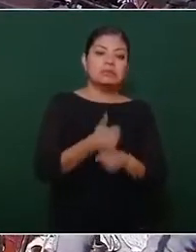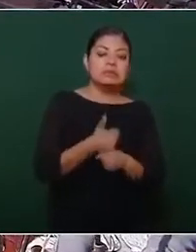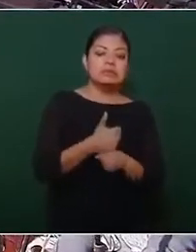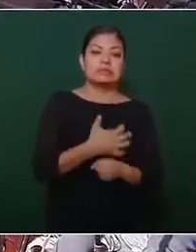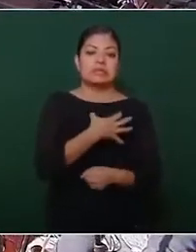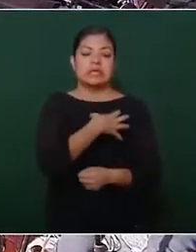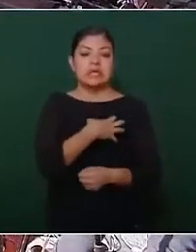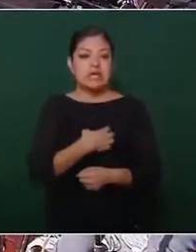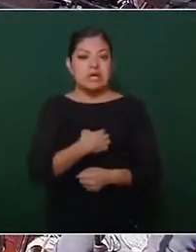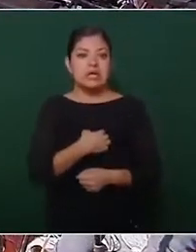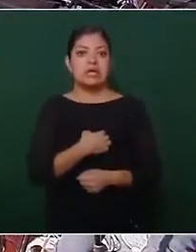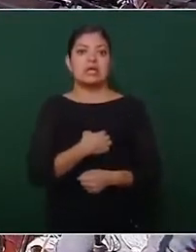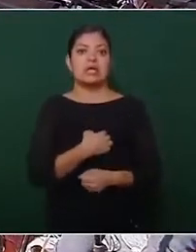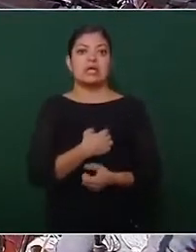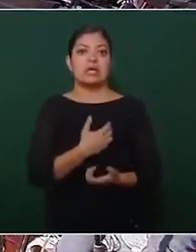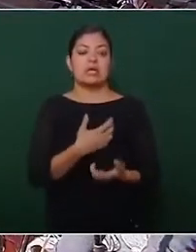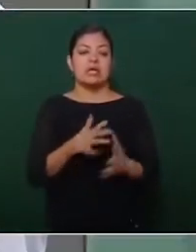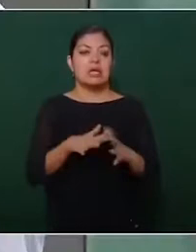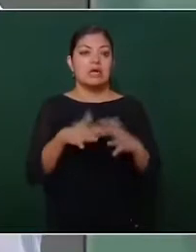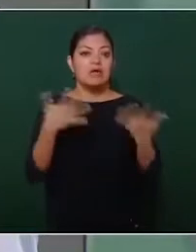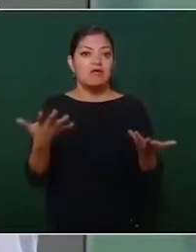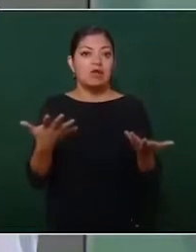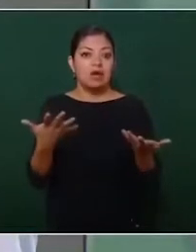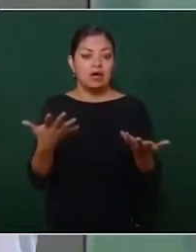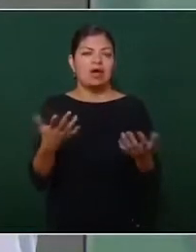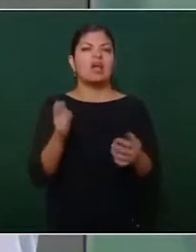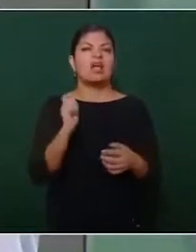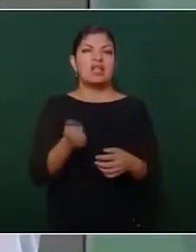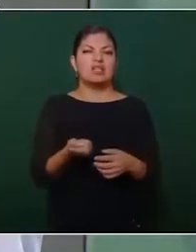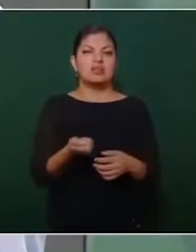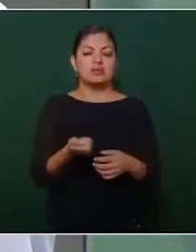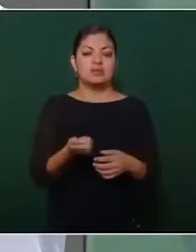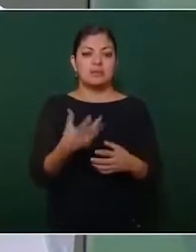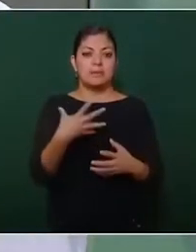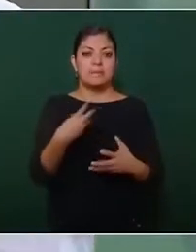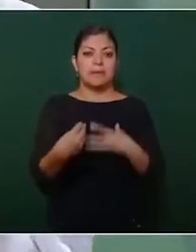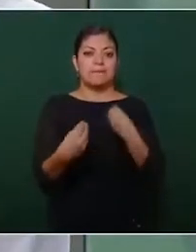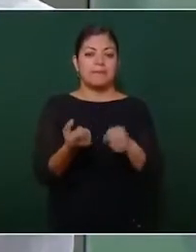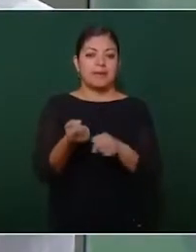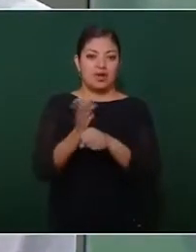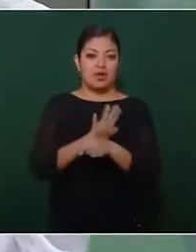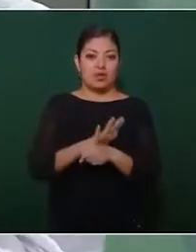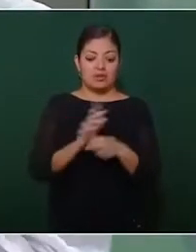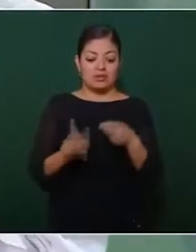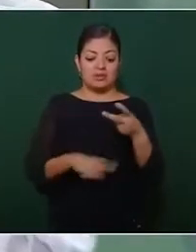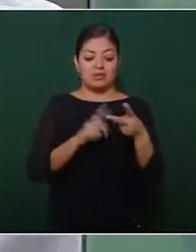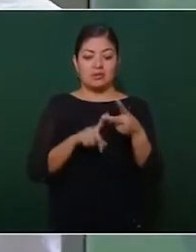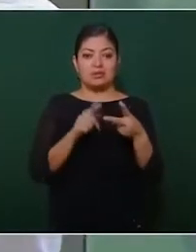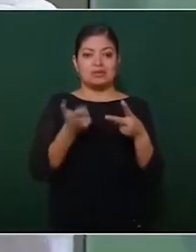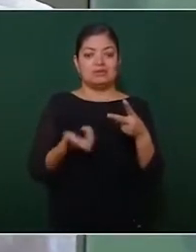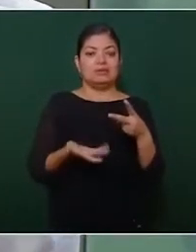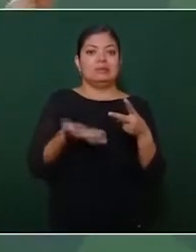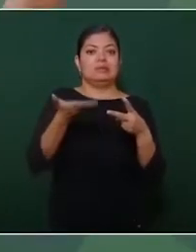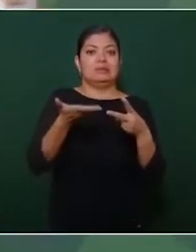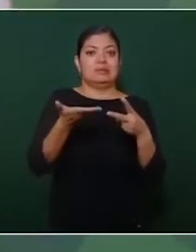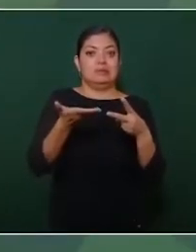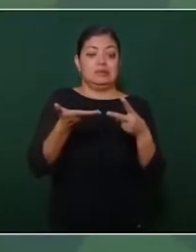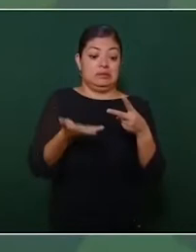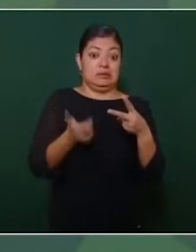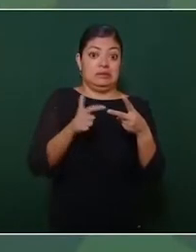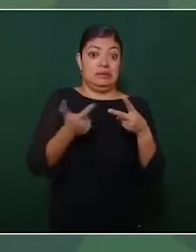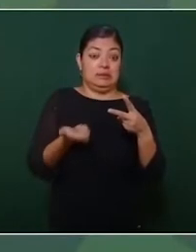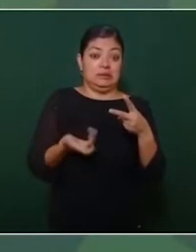externas. La pandemia y esta inflación, que es mundial,